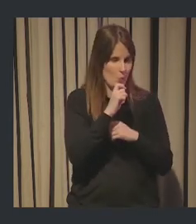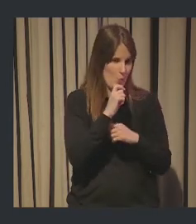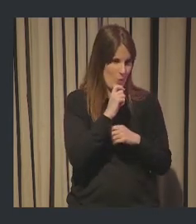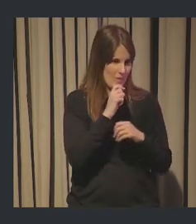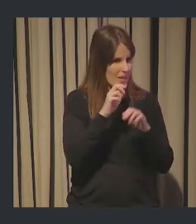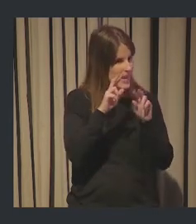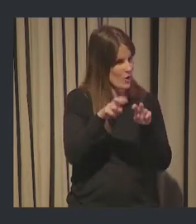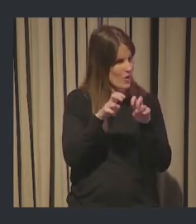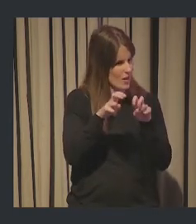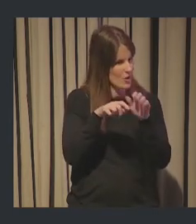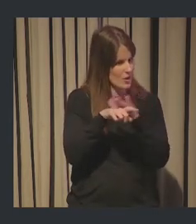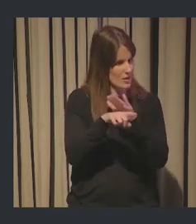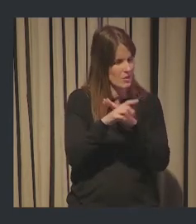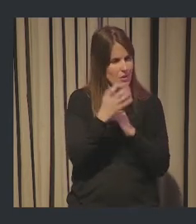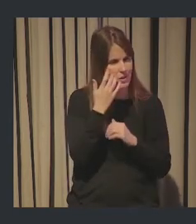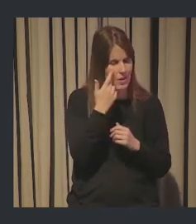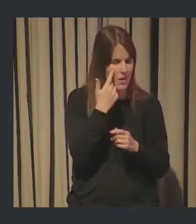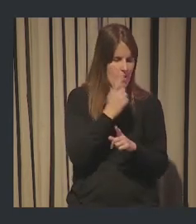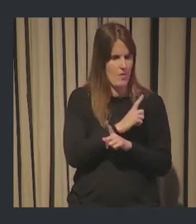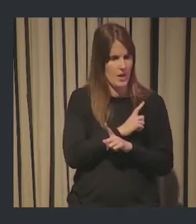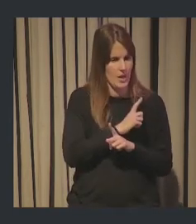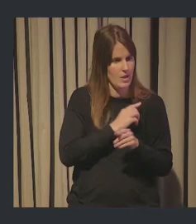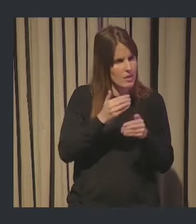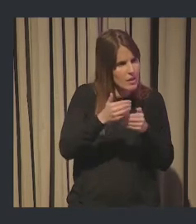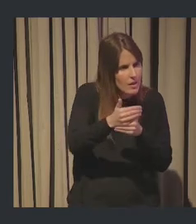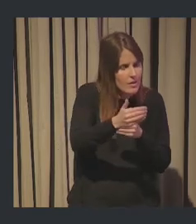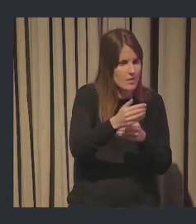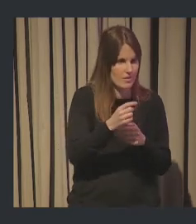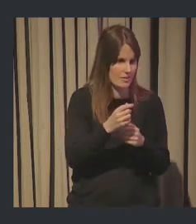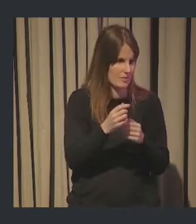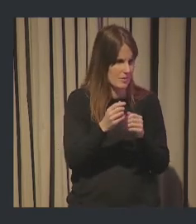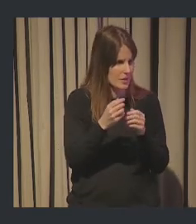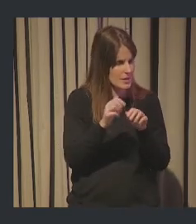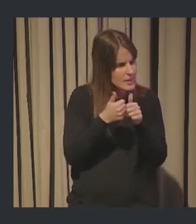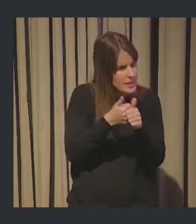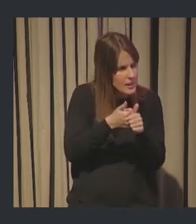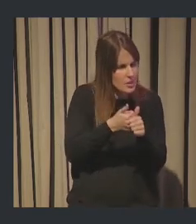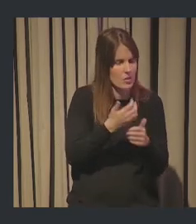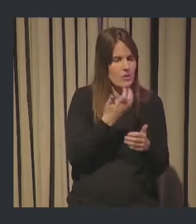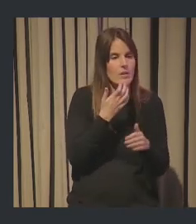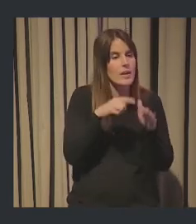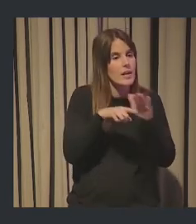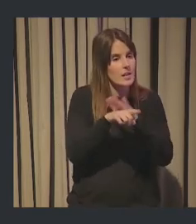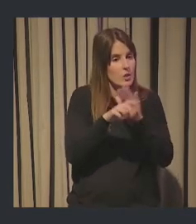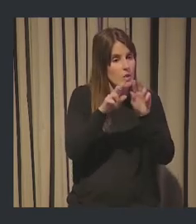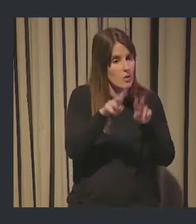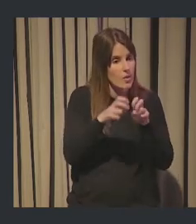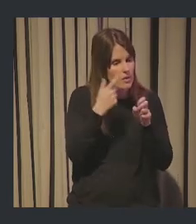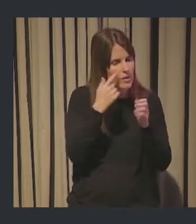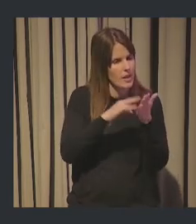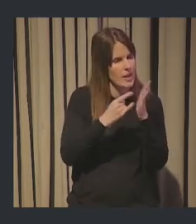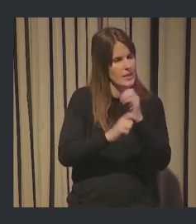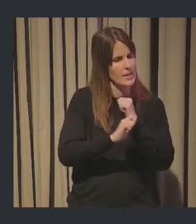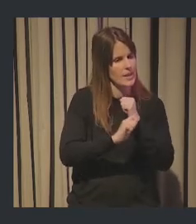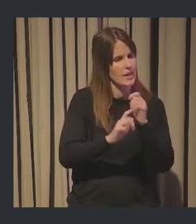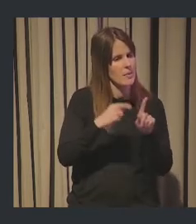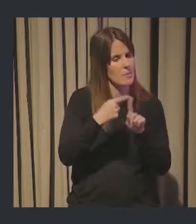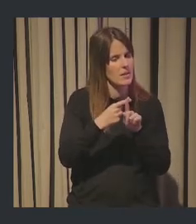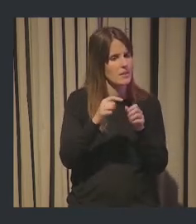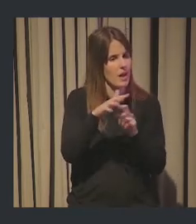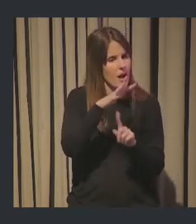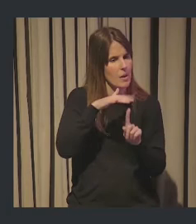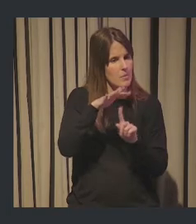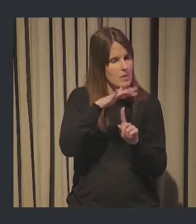bien todo el aspecto de la vigilancia y la prospectiva. De hecho, si os fijáis en gestión de innovación, aparece la estrategia, pero también aparece en un ámbito de